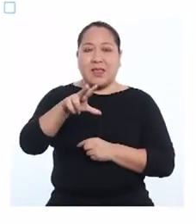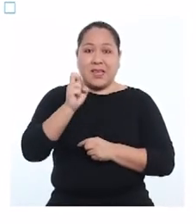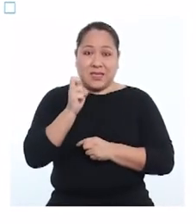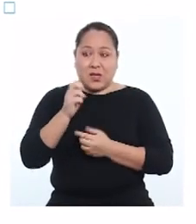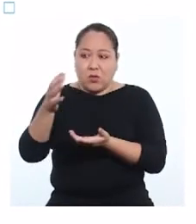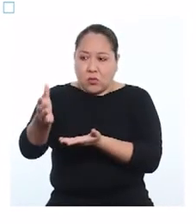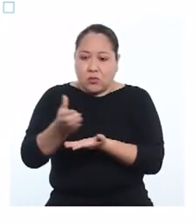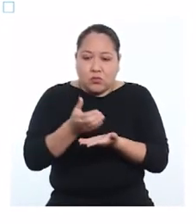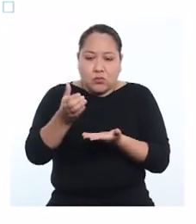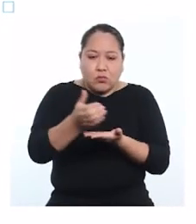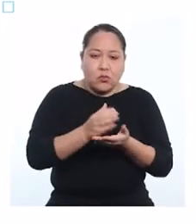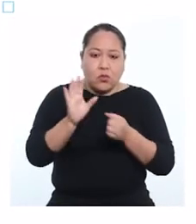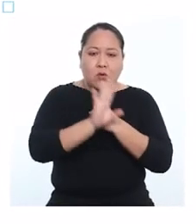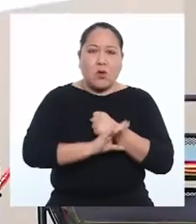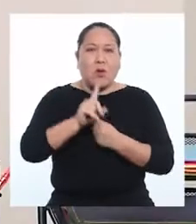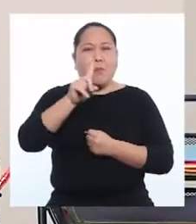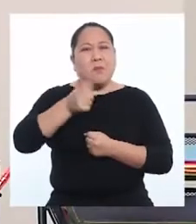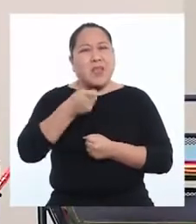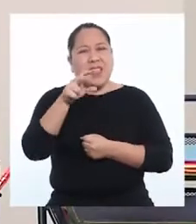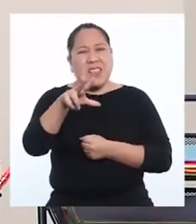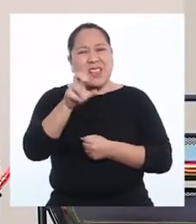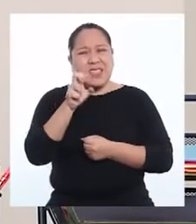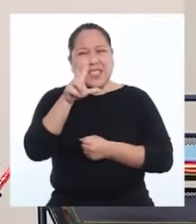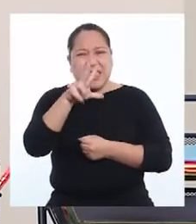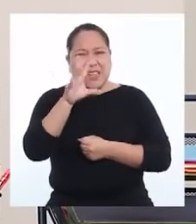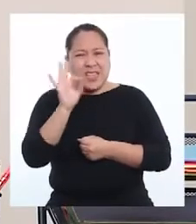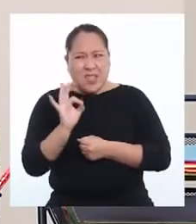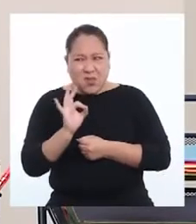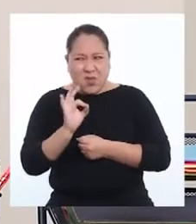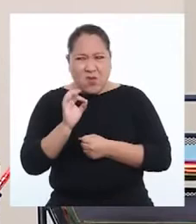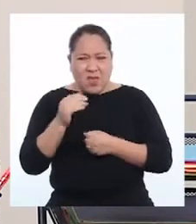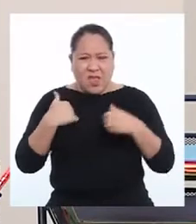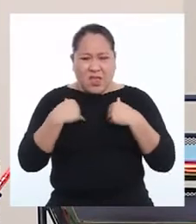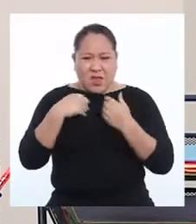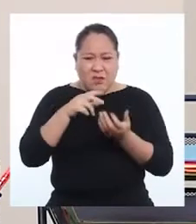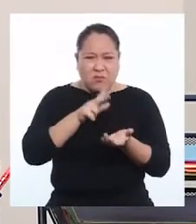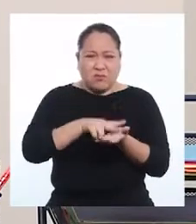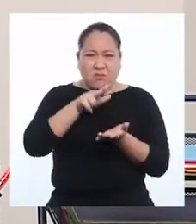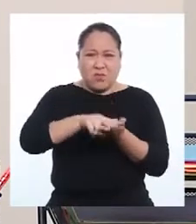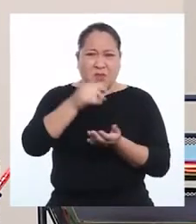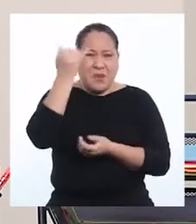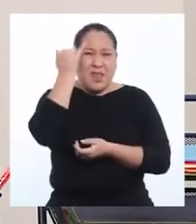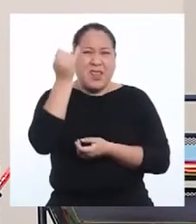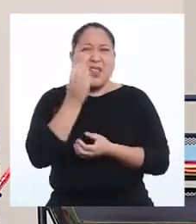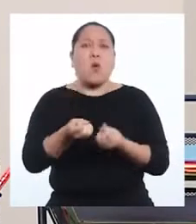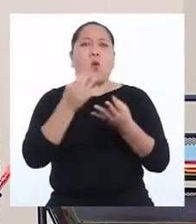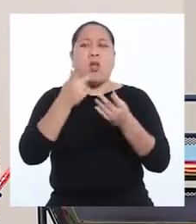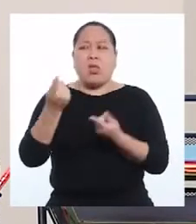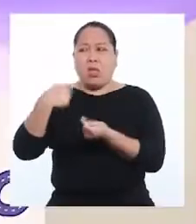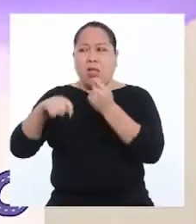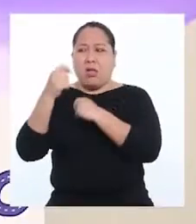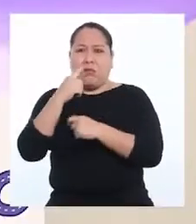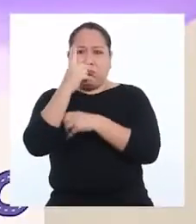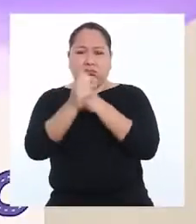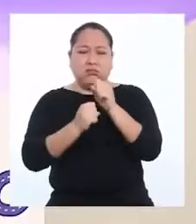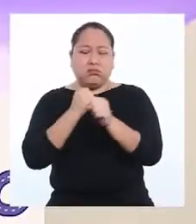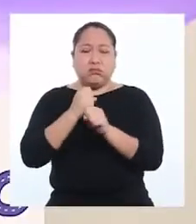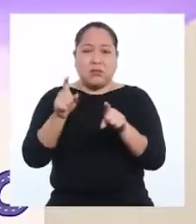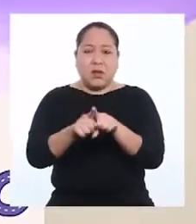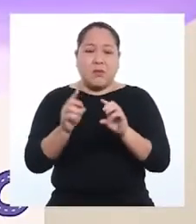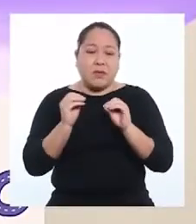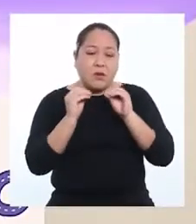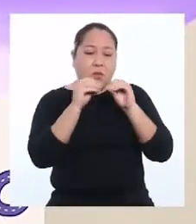fueron recuperados. ¿1,339? ¿Te imaginas cuántas se trafican al año? También